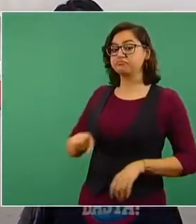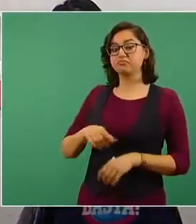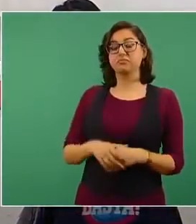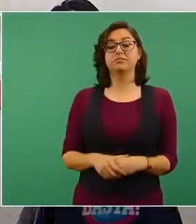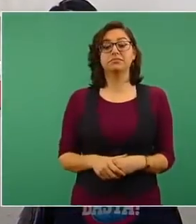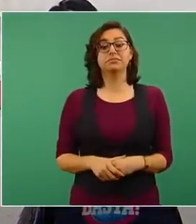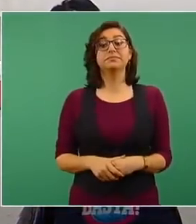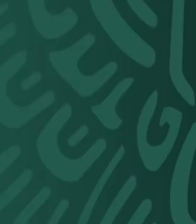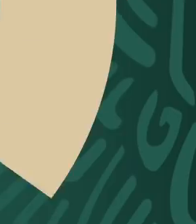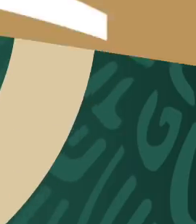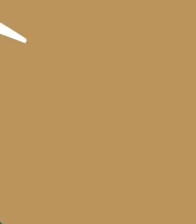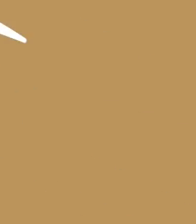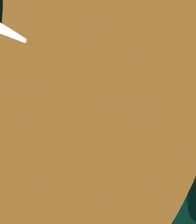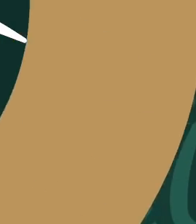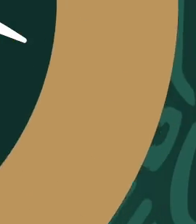Tómala.